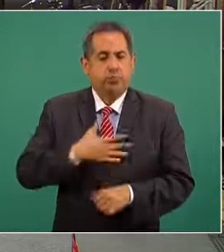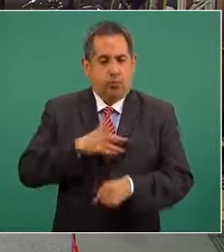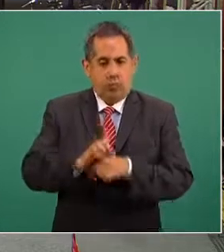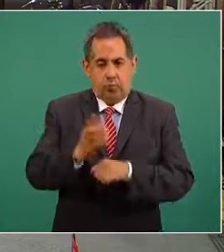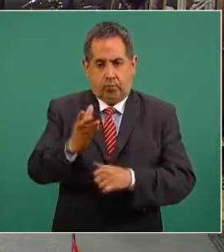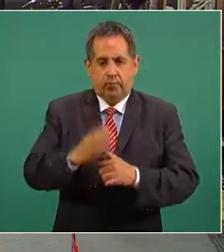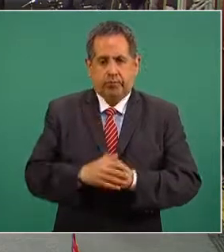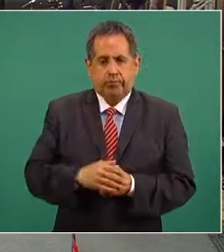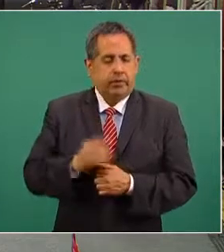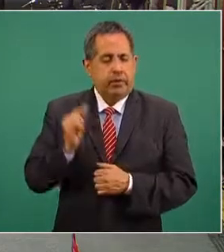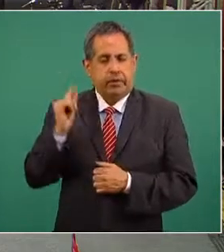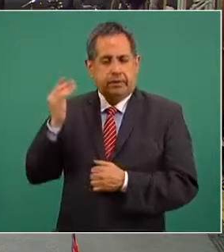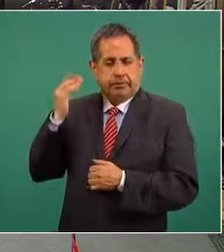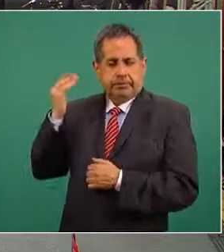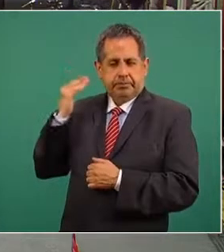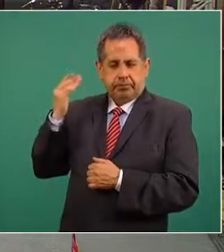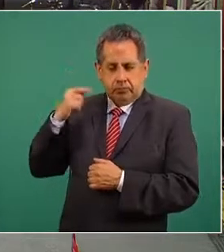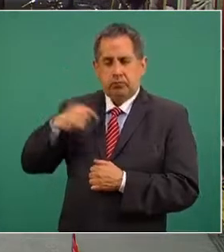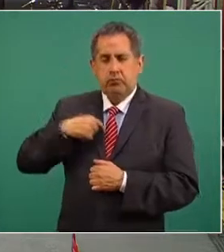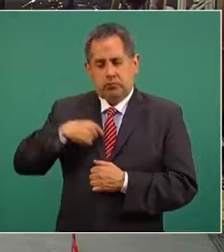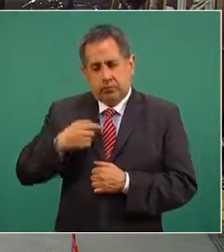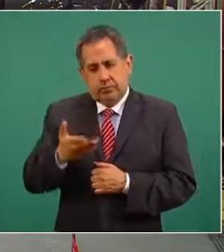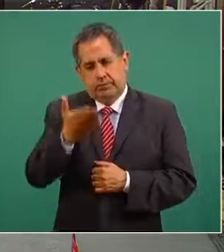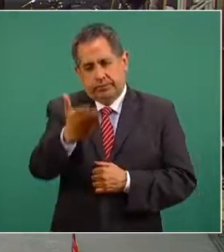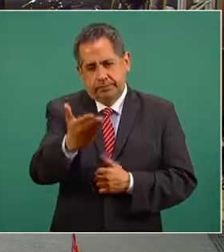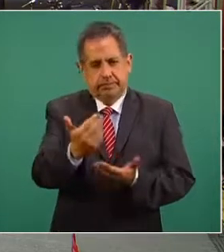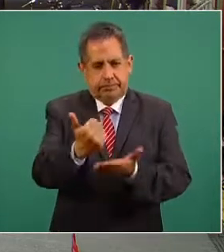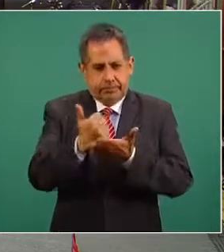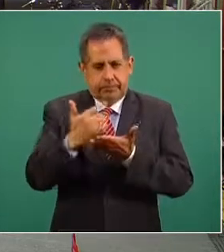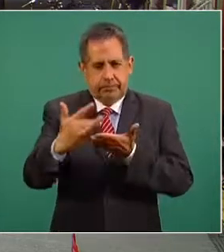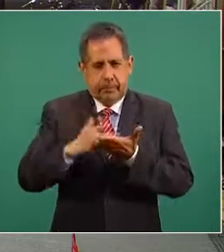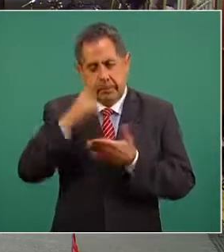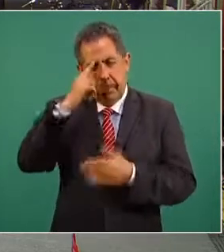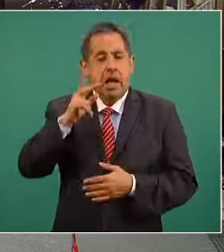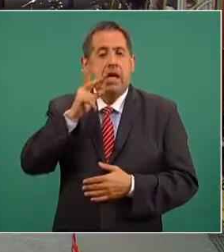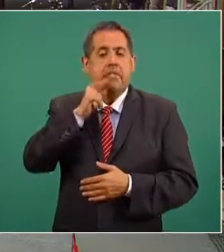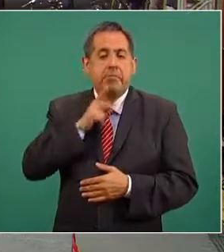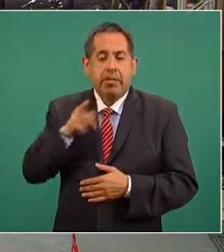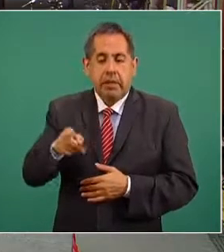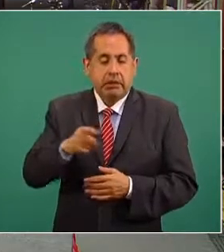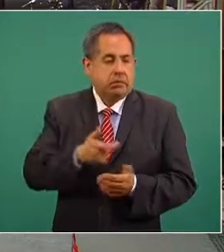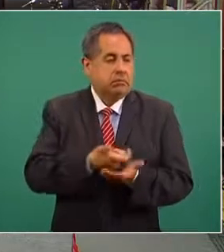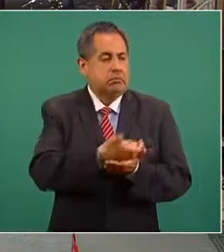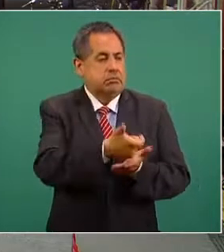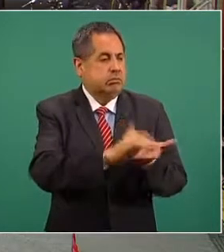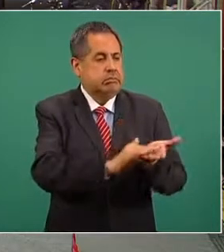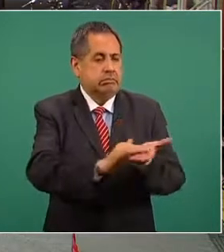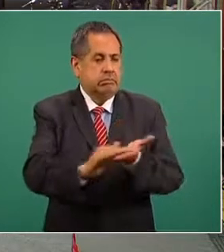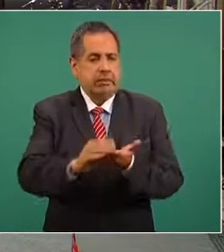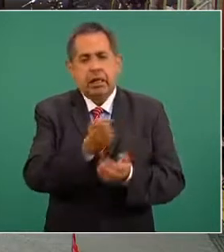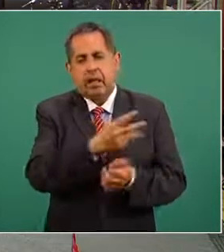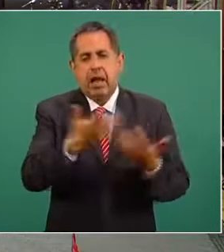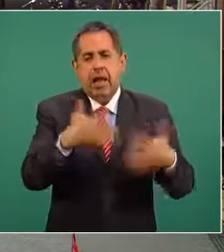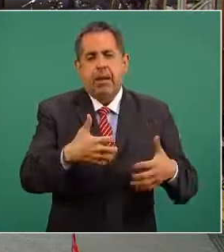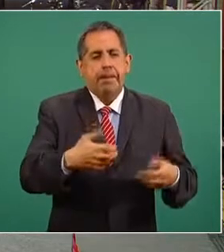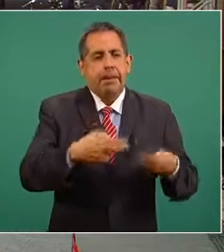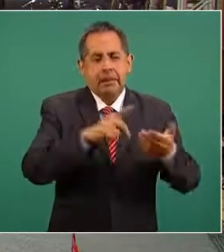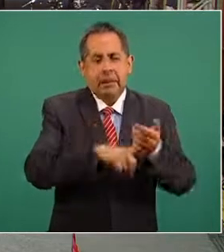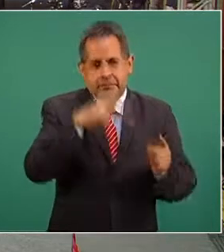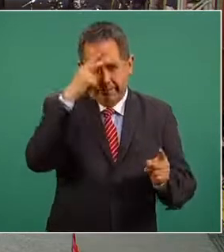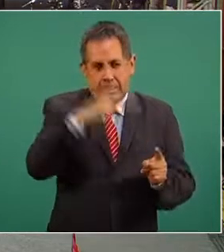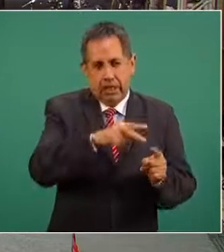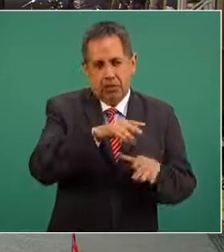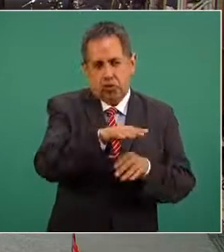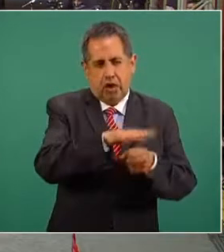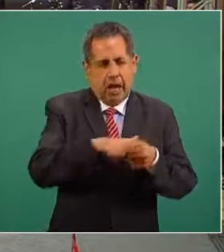hace unas semanas yo mismo le pedía el apoyo para que Pemex pudiera liquidar adeudos con pequeños y medianas empresas mexicanas de la zona